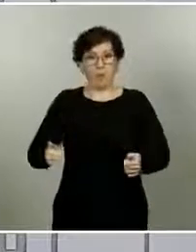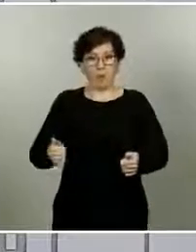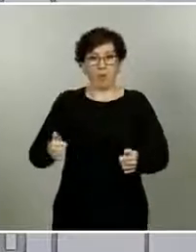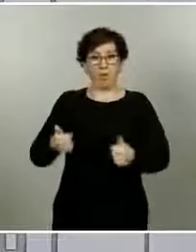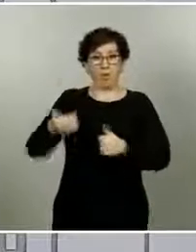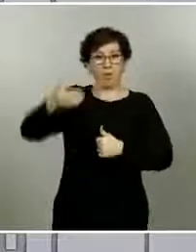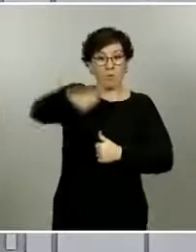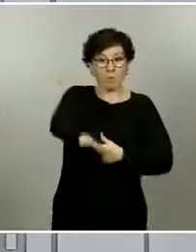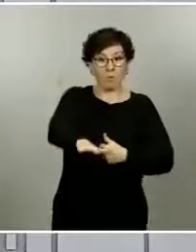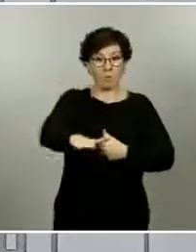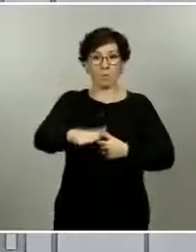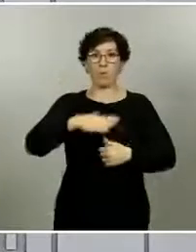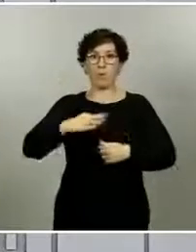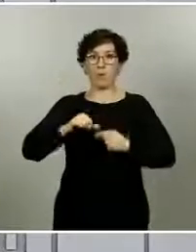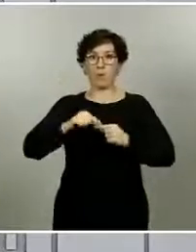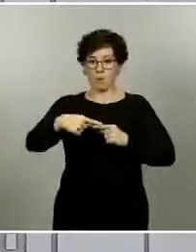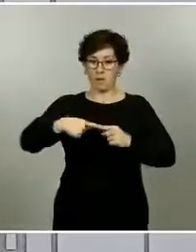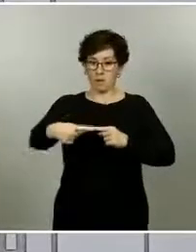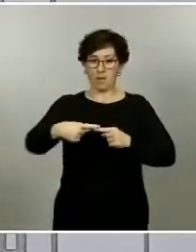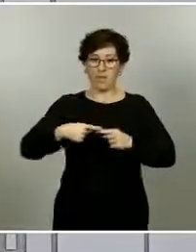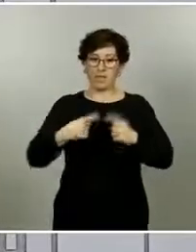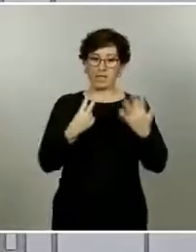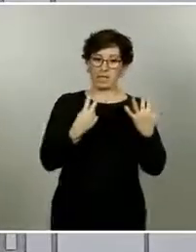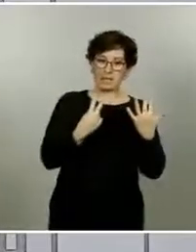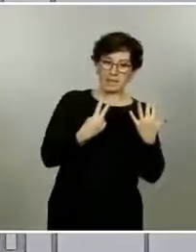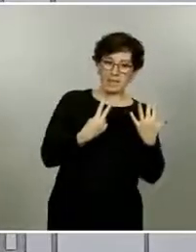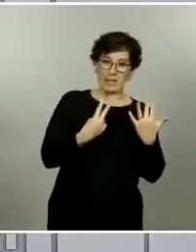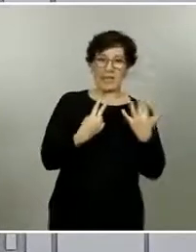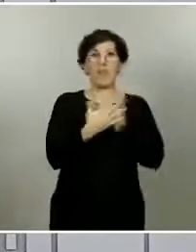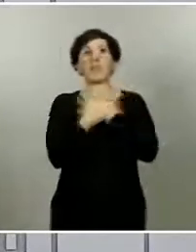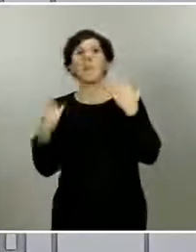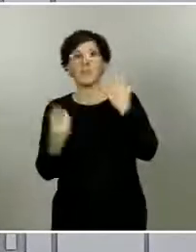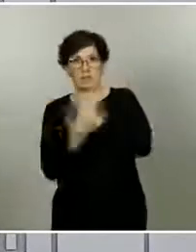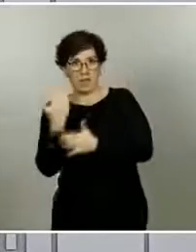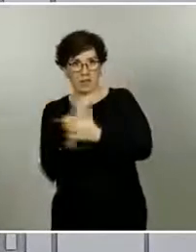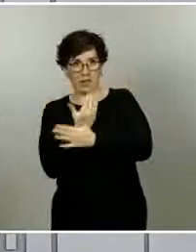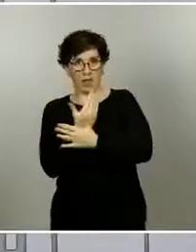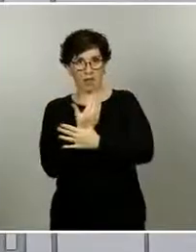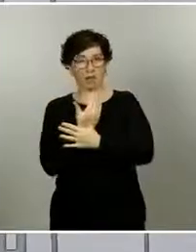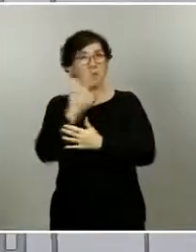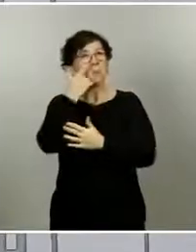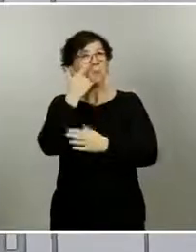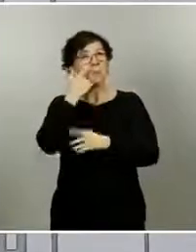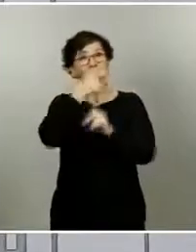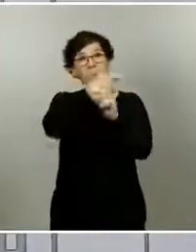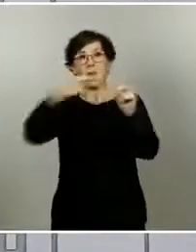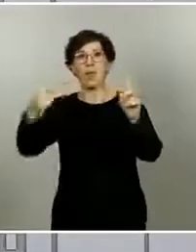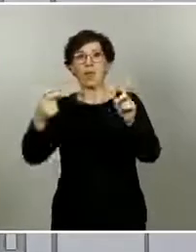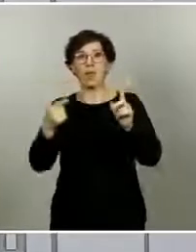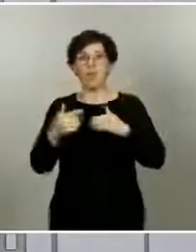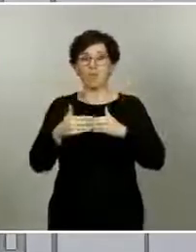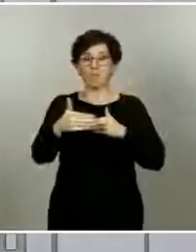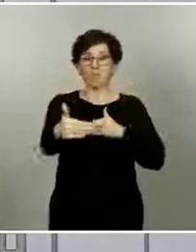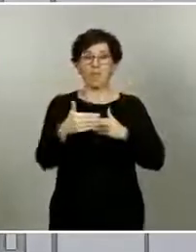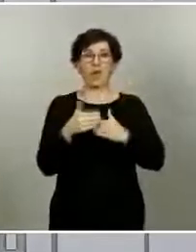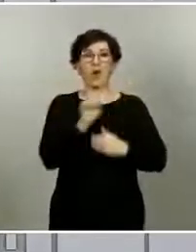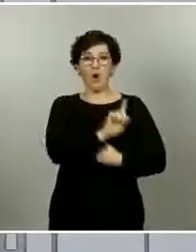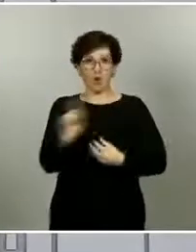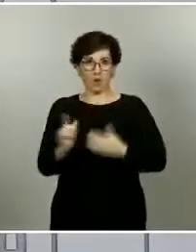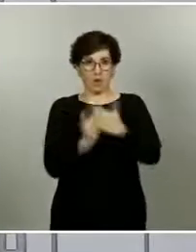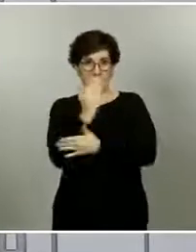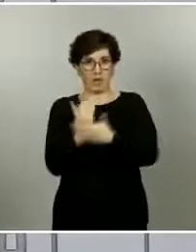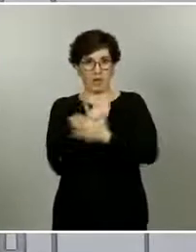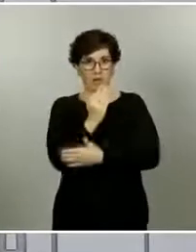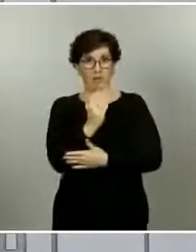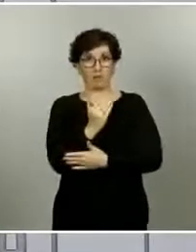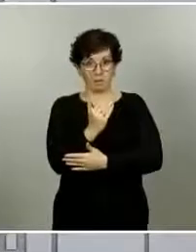pasan entre 7 y 17 días, como mínimo. La mayoría están alrededor de los 11. Es decir, todo el proceso que